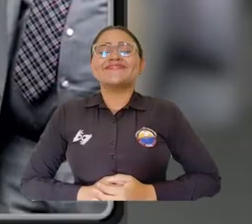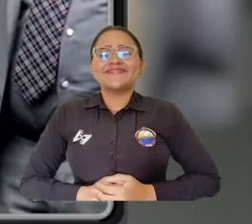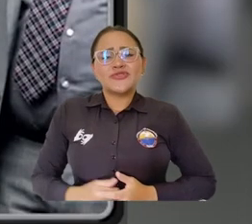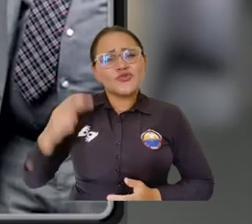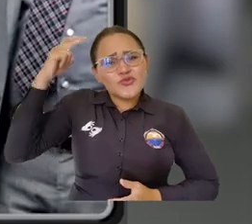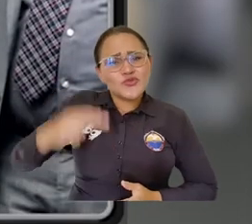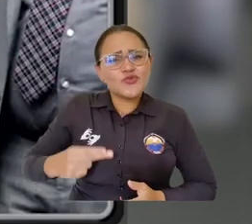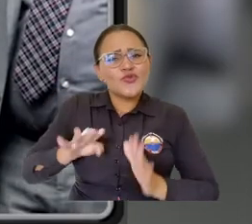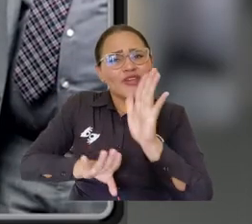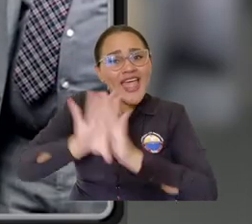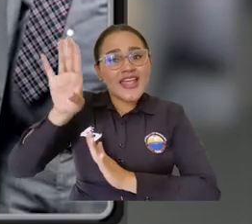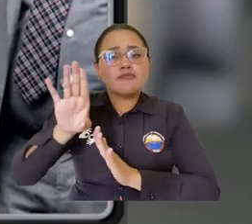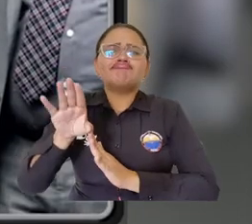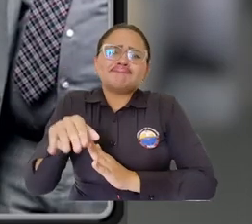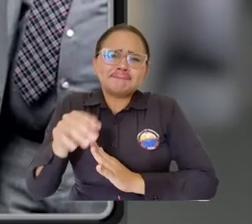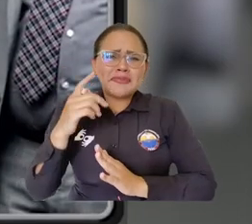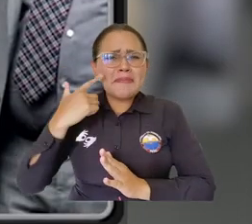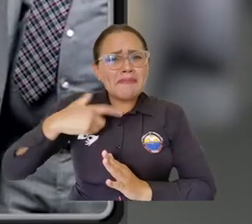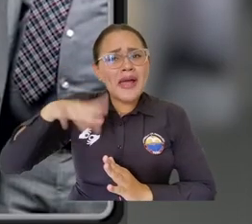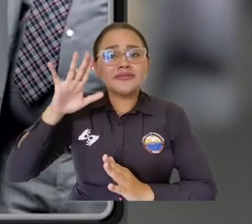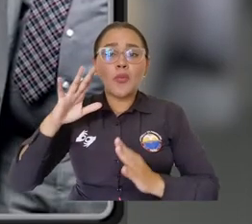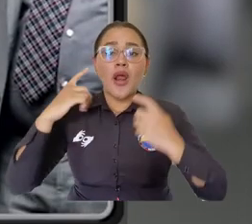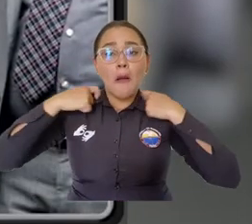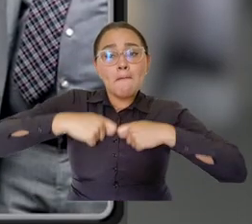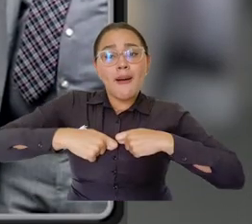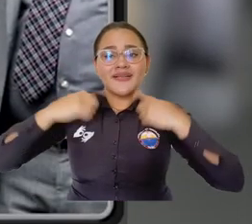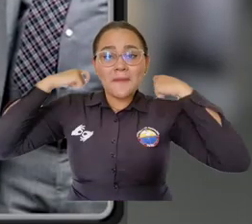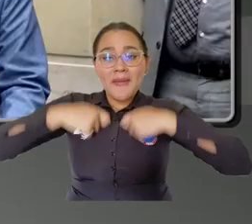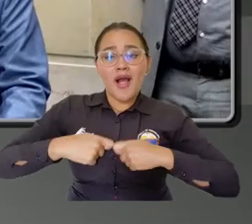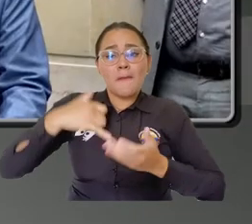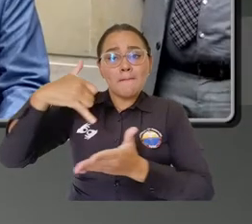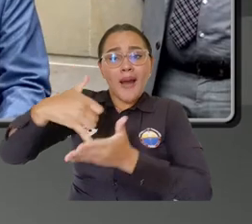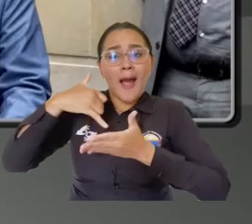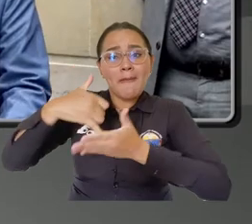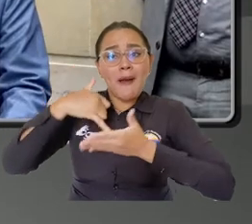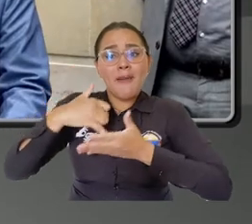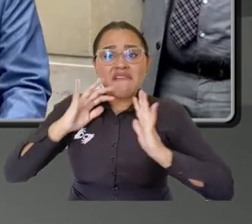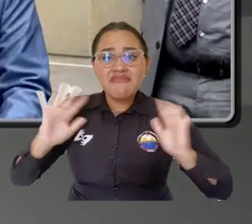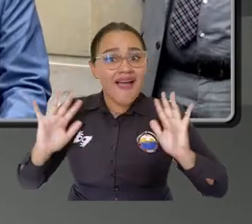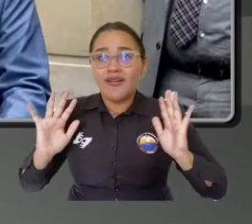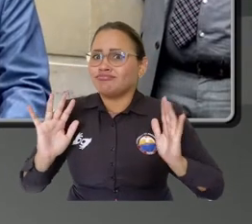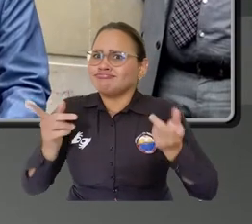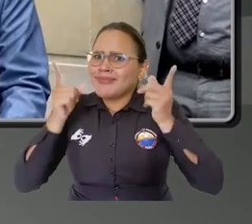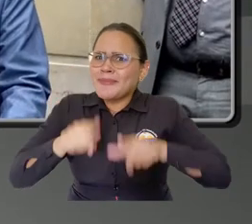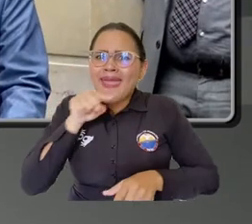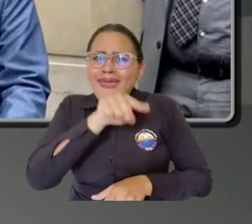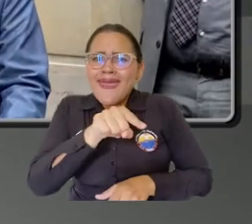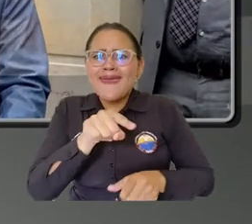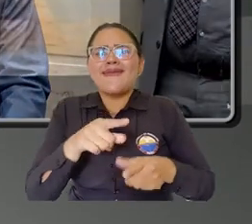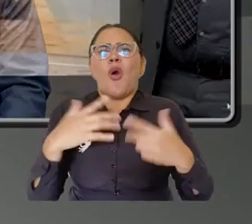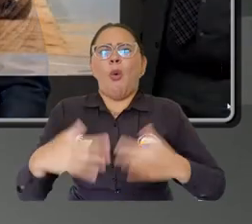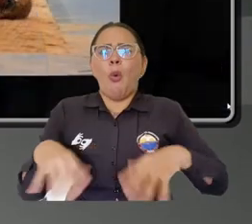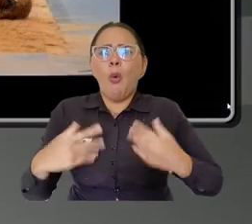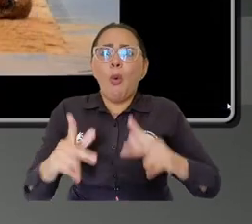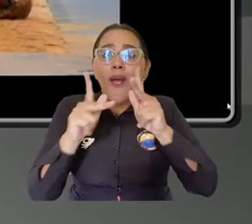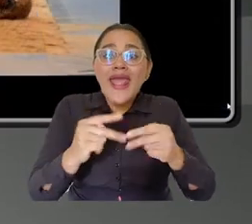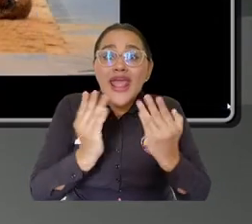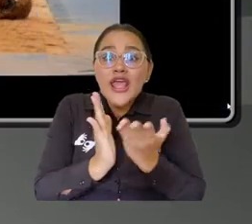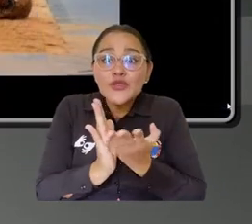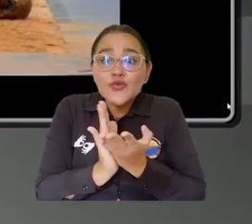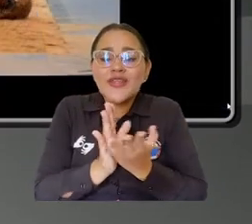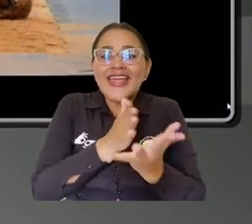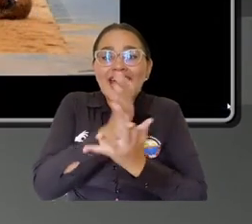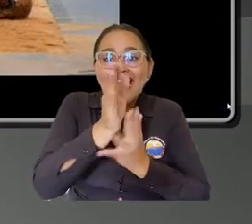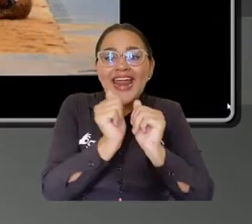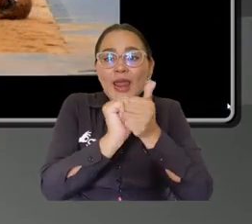Su historia de éxito es más que una lista de medallas que la atleta Natalia Carolina Linares actualmente se destaca